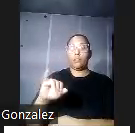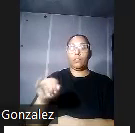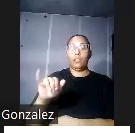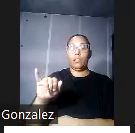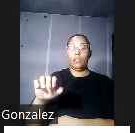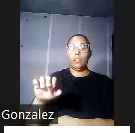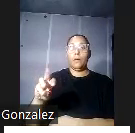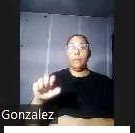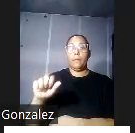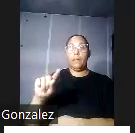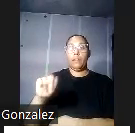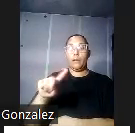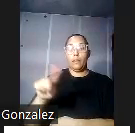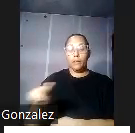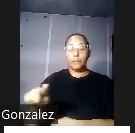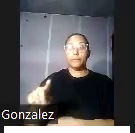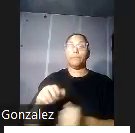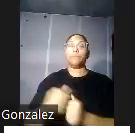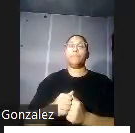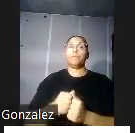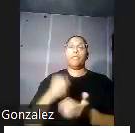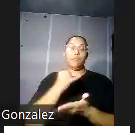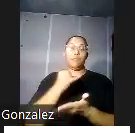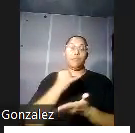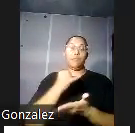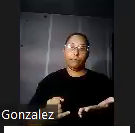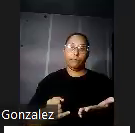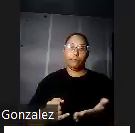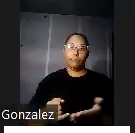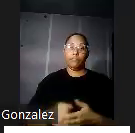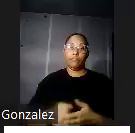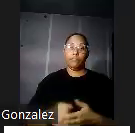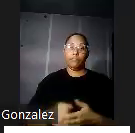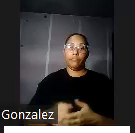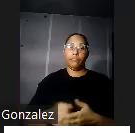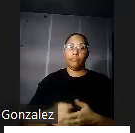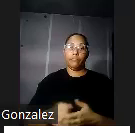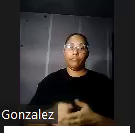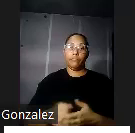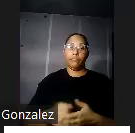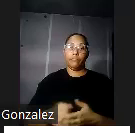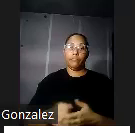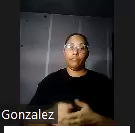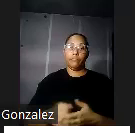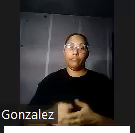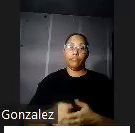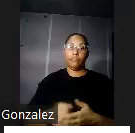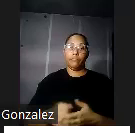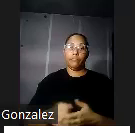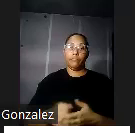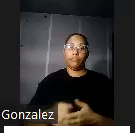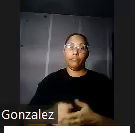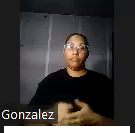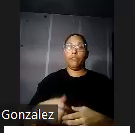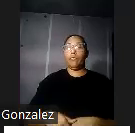diseñadas por el famoso arquitecto checo residente en Puerto Rico Antonín Necodoma. Hatch no fue conocido en esos